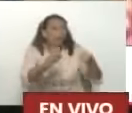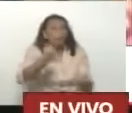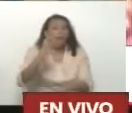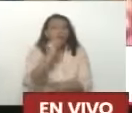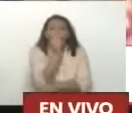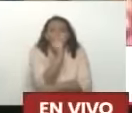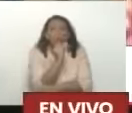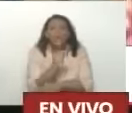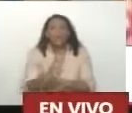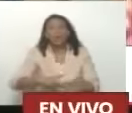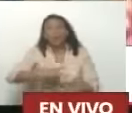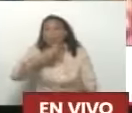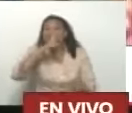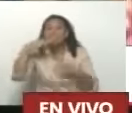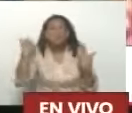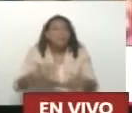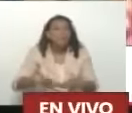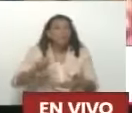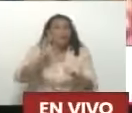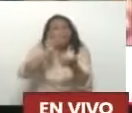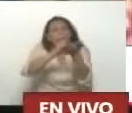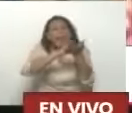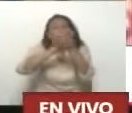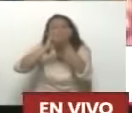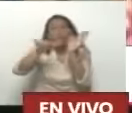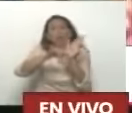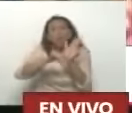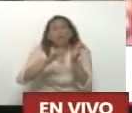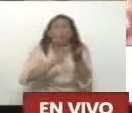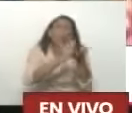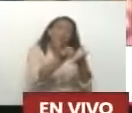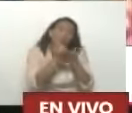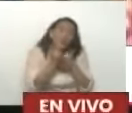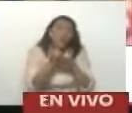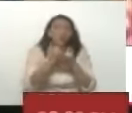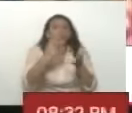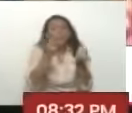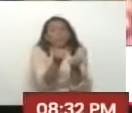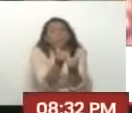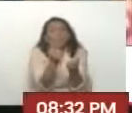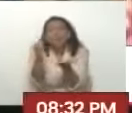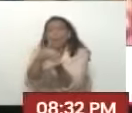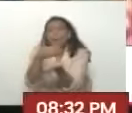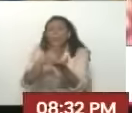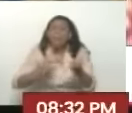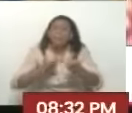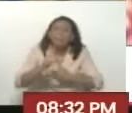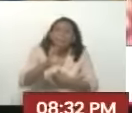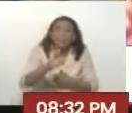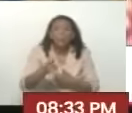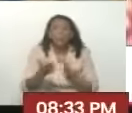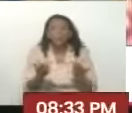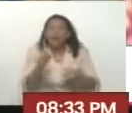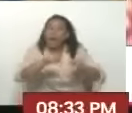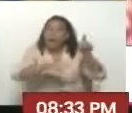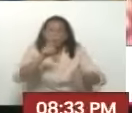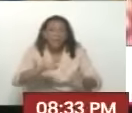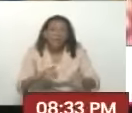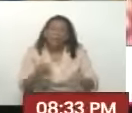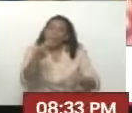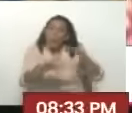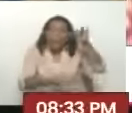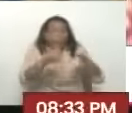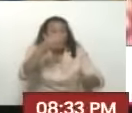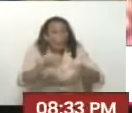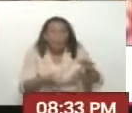juguetes Y es horrible De verdad Irle a tocarle La puerta al vecino Y decirle Vamos a pedir una colaboración Para pagar el transporte Entonces consideramos Que no era justo